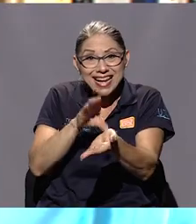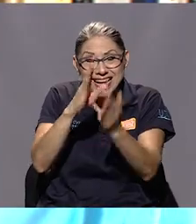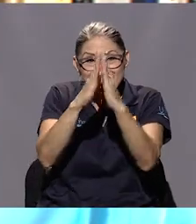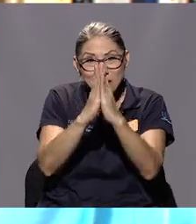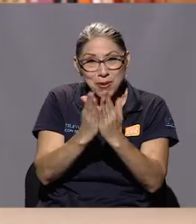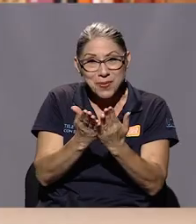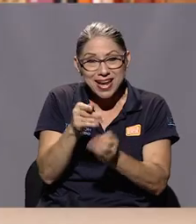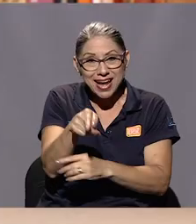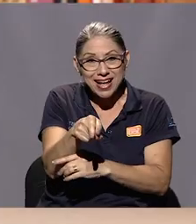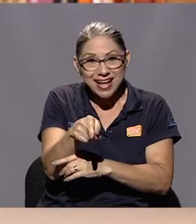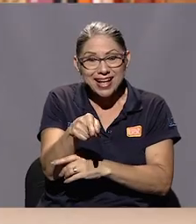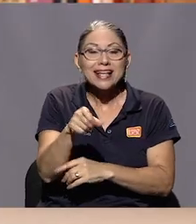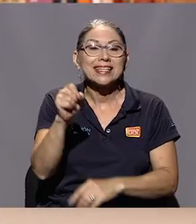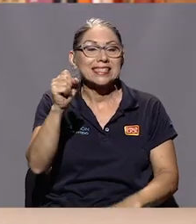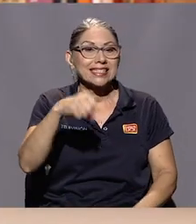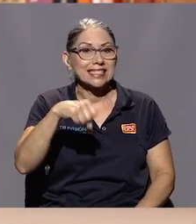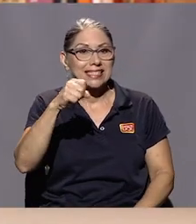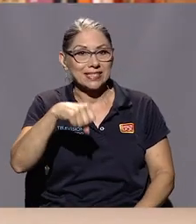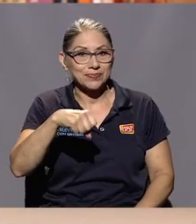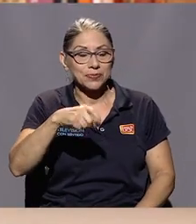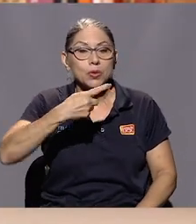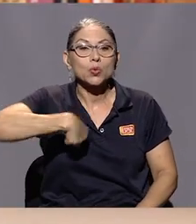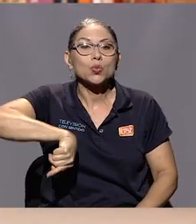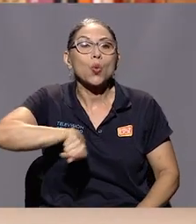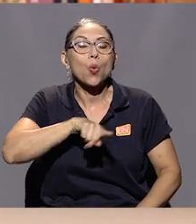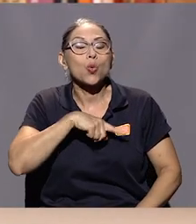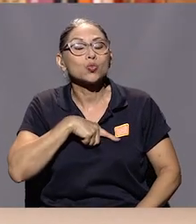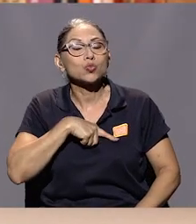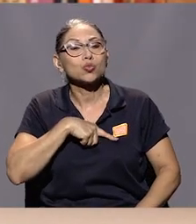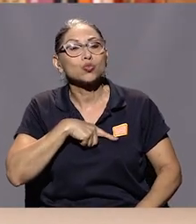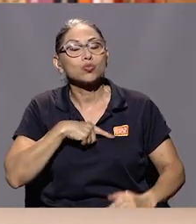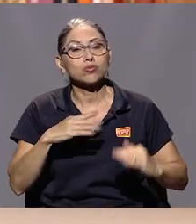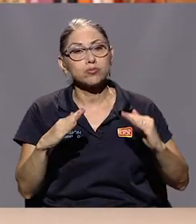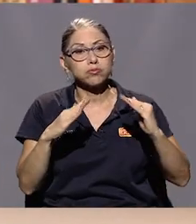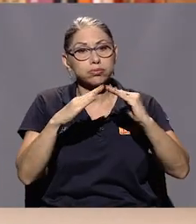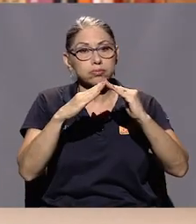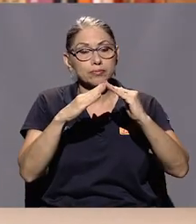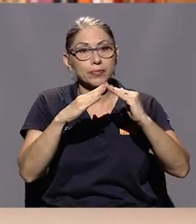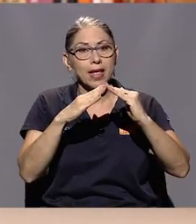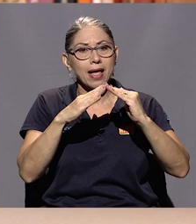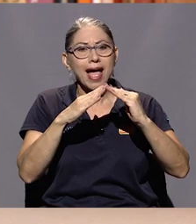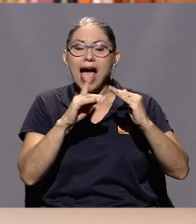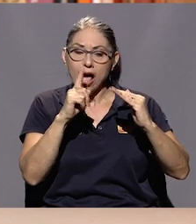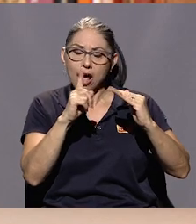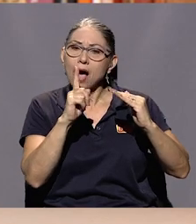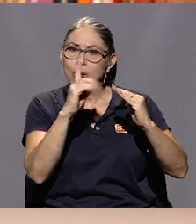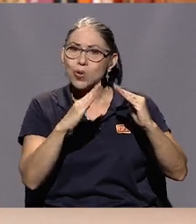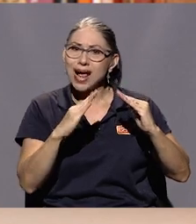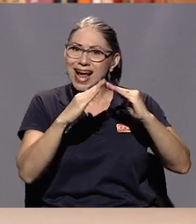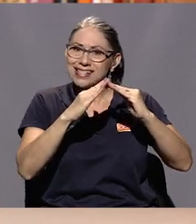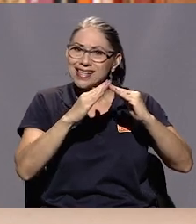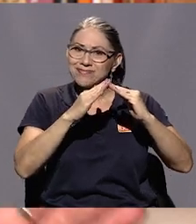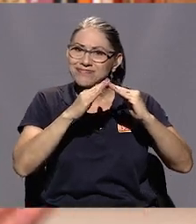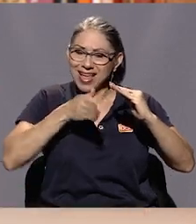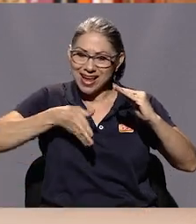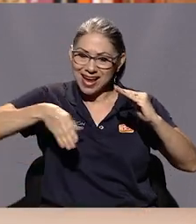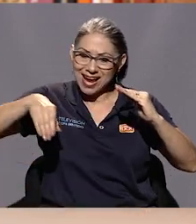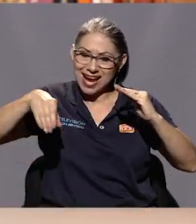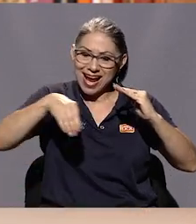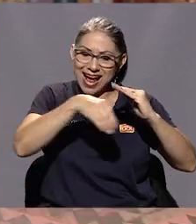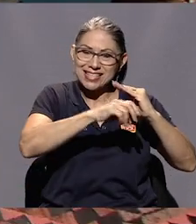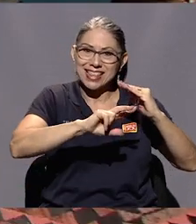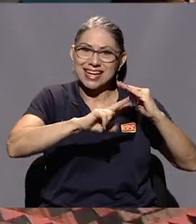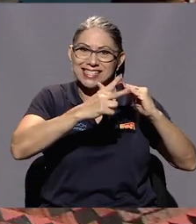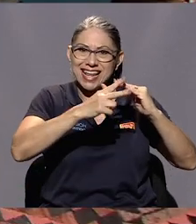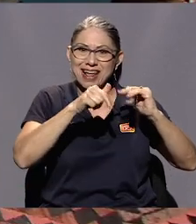cerquita de la clínica bíblica, me parece. Porque nosotros vivíamos, había una casa en la calle